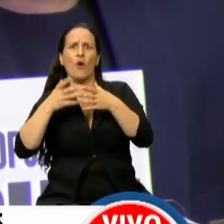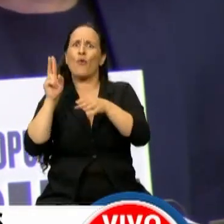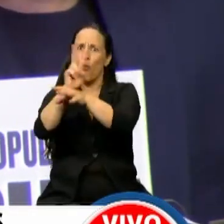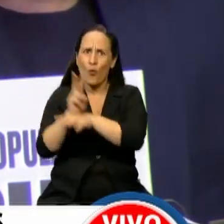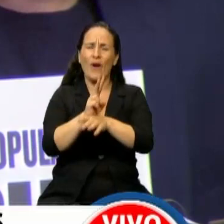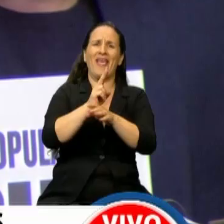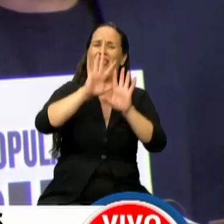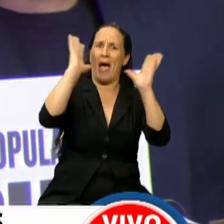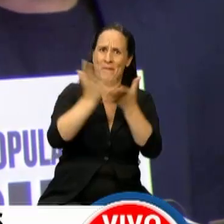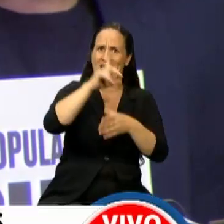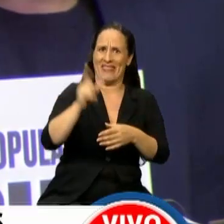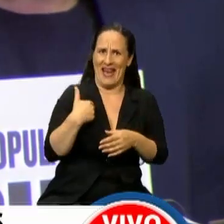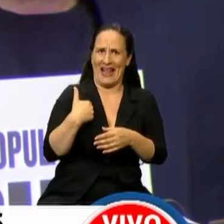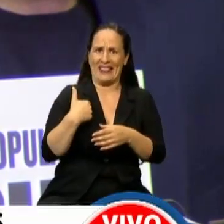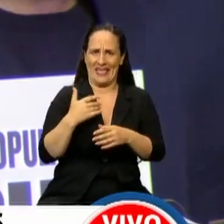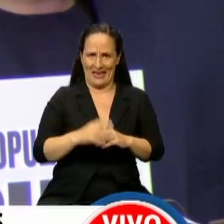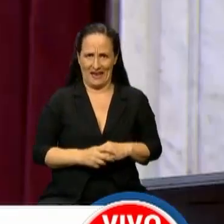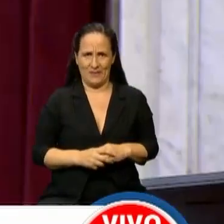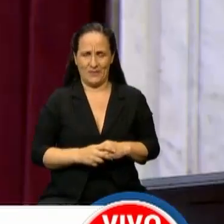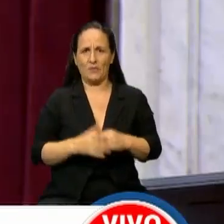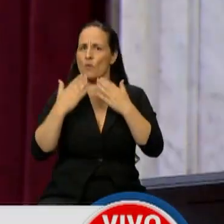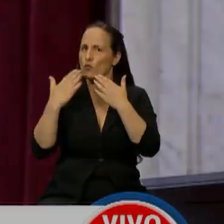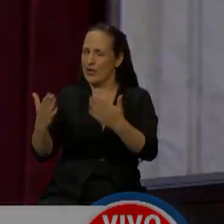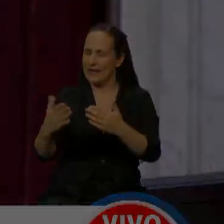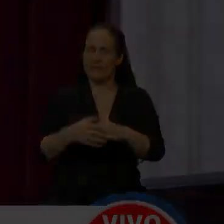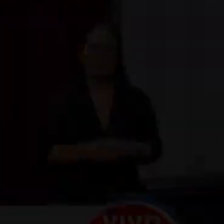el ambiente en todo el país. Muchas gracias. Gracias, diputada.